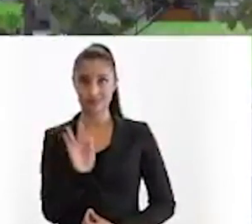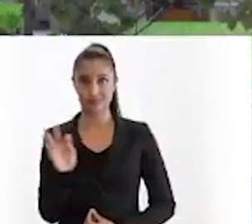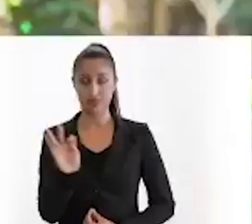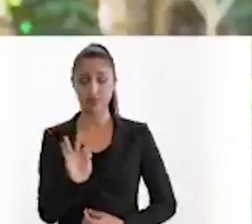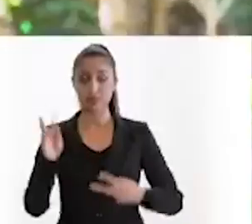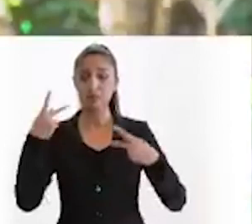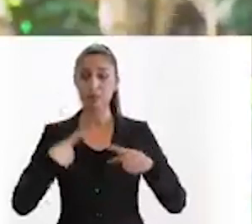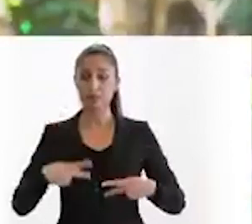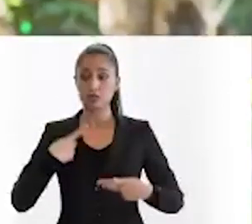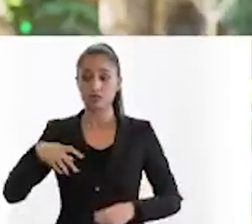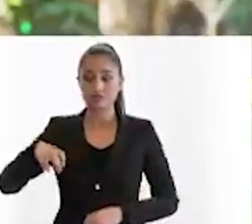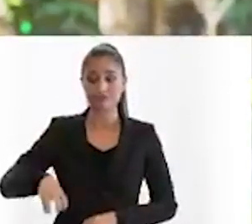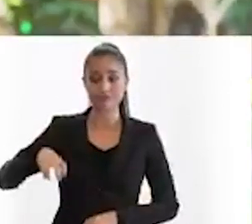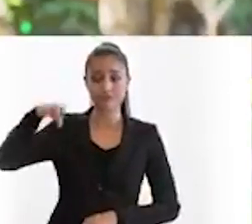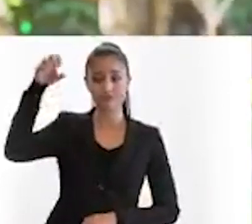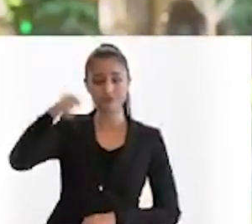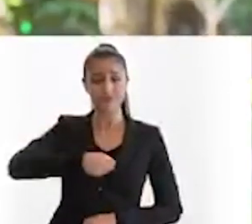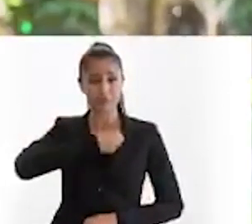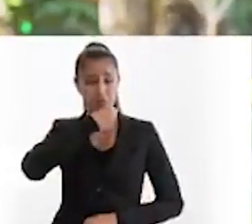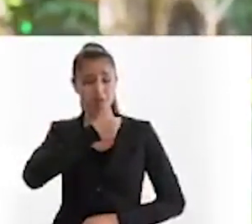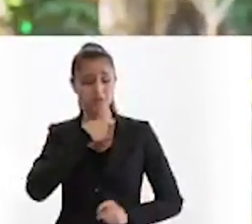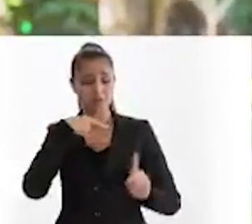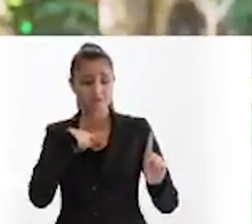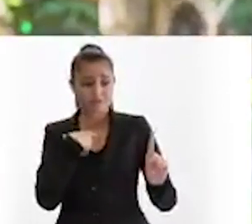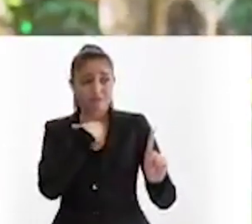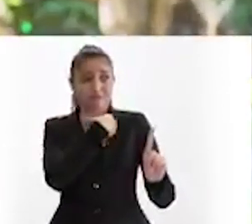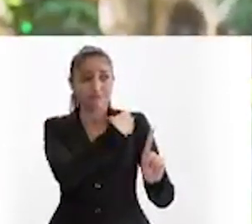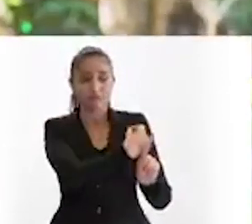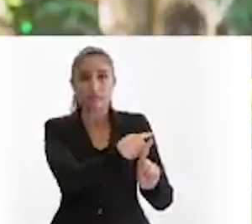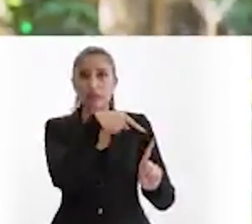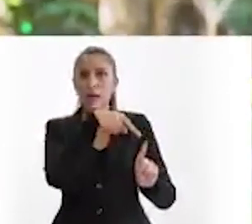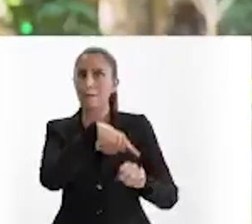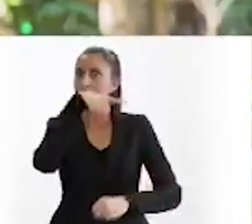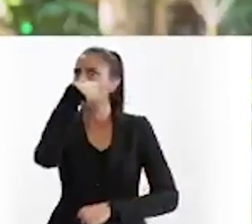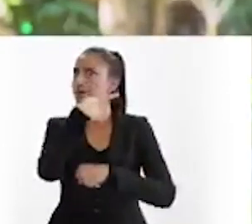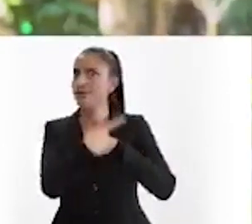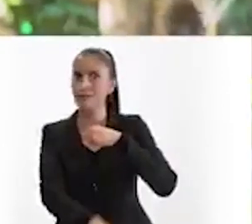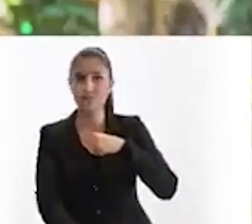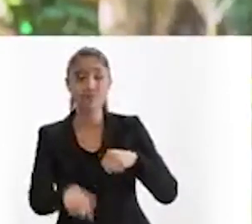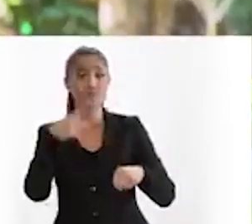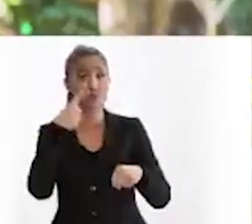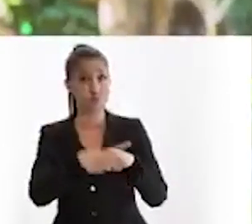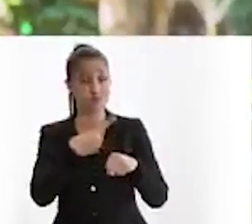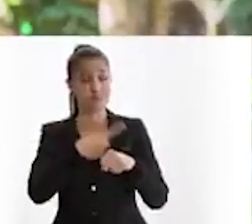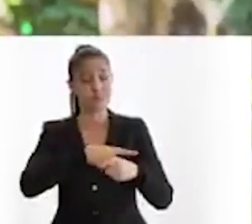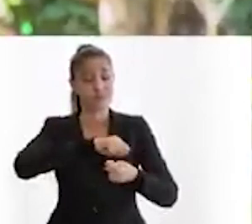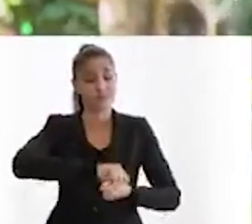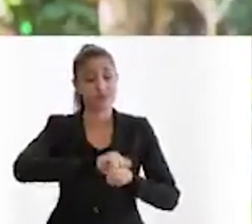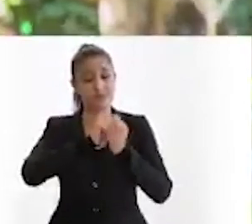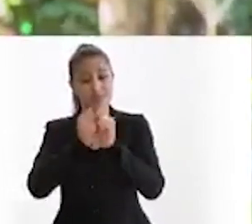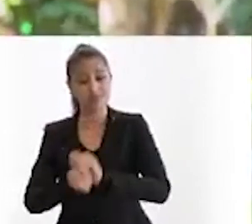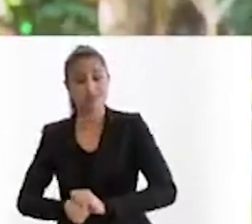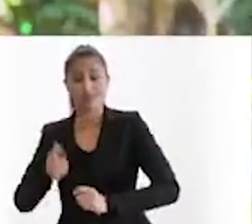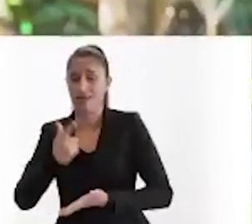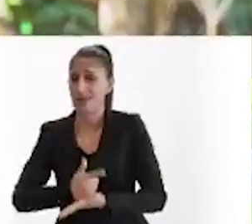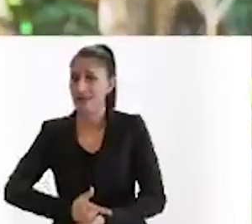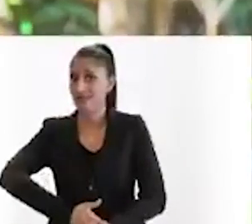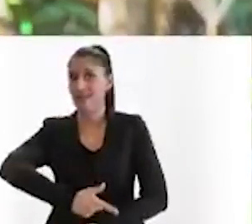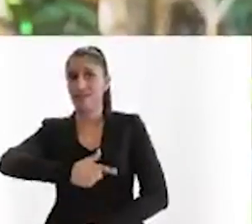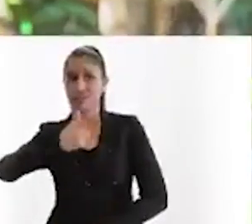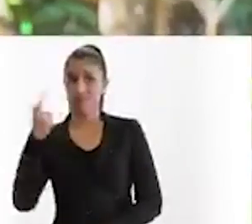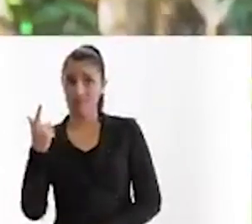coronavirus. En las personas adultas mayores, esto puede ser extremadamente peligroso porque tienen una mayor probabilidad de